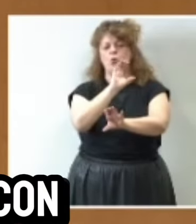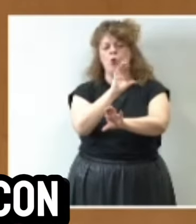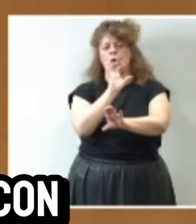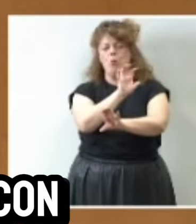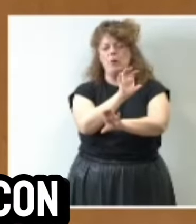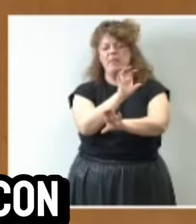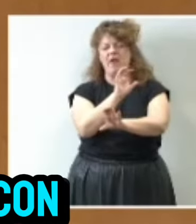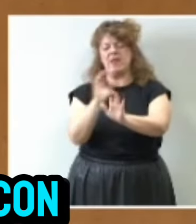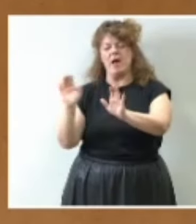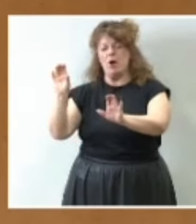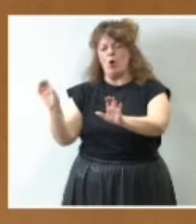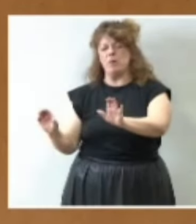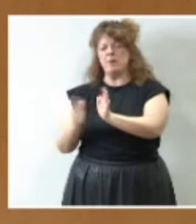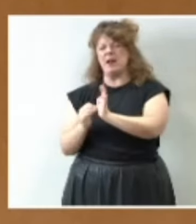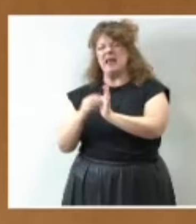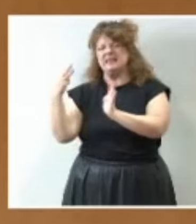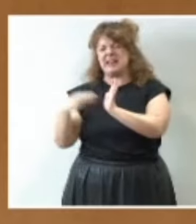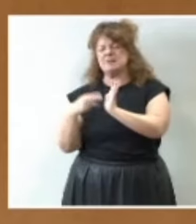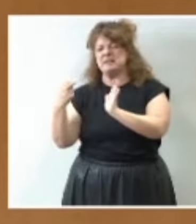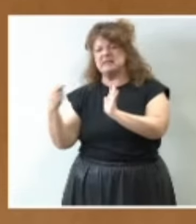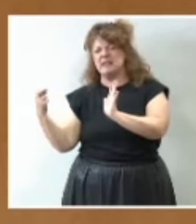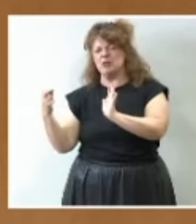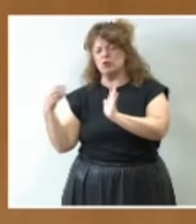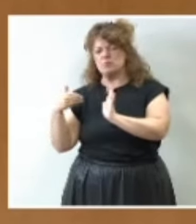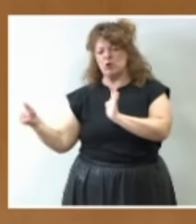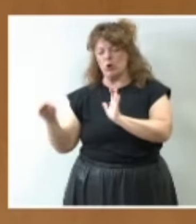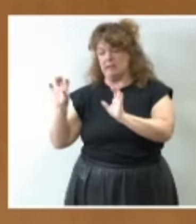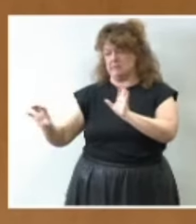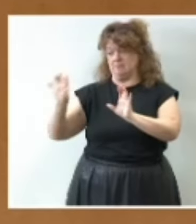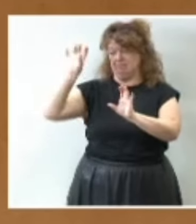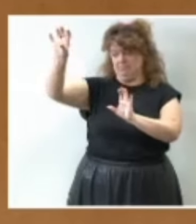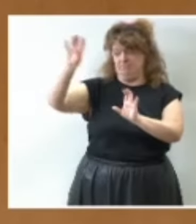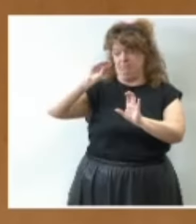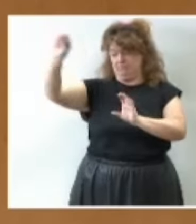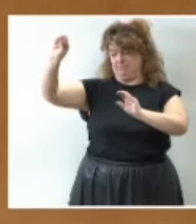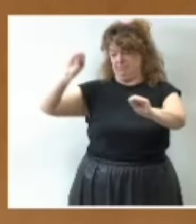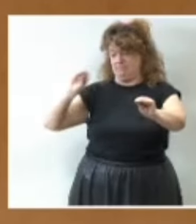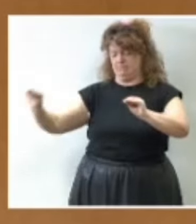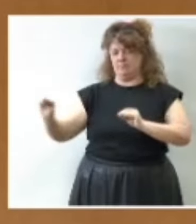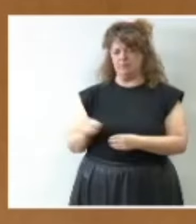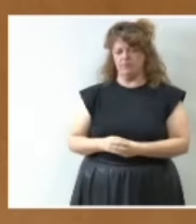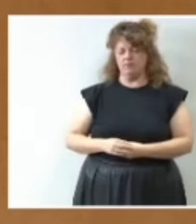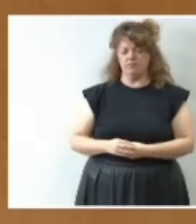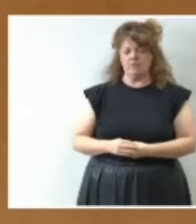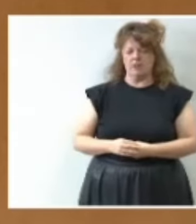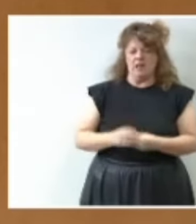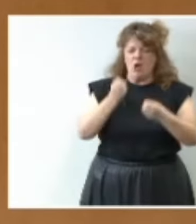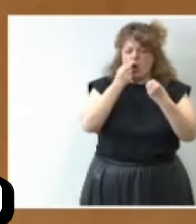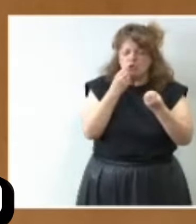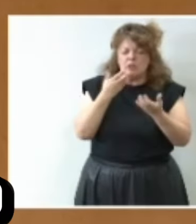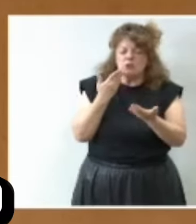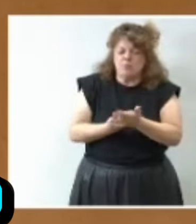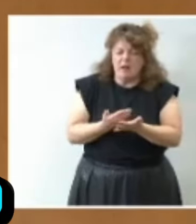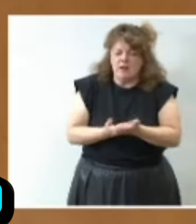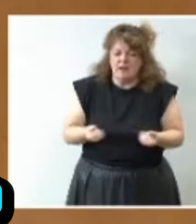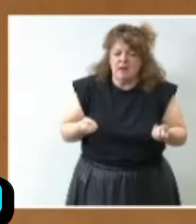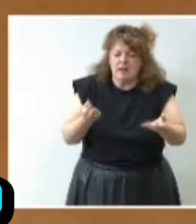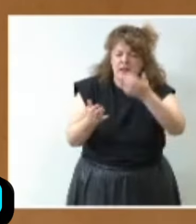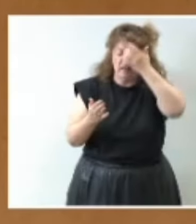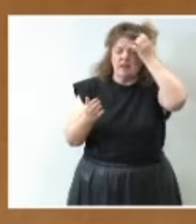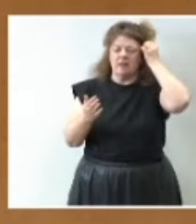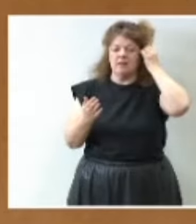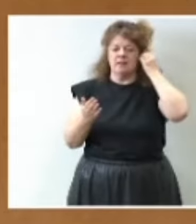la comunidad valenciana con 3.700 millones y por último los datos también ponen de manifiesto la elevada